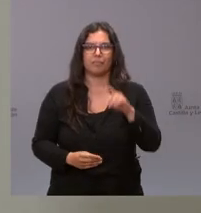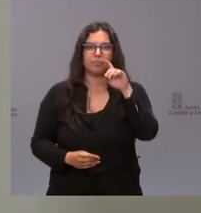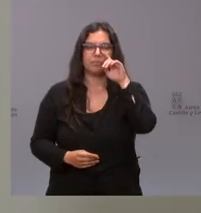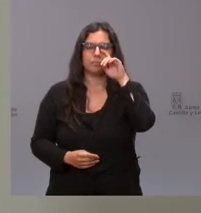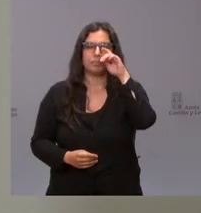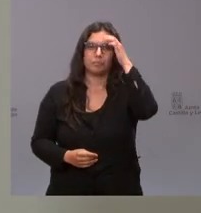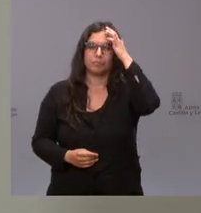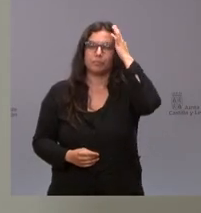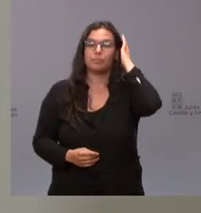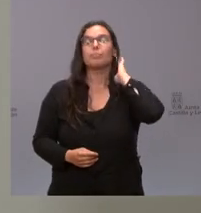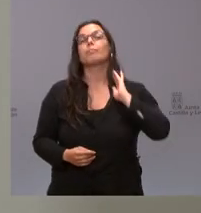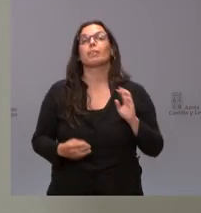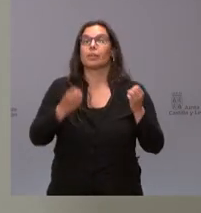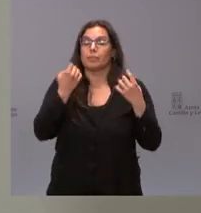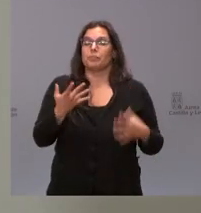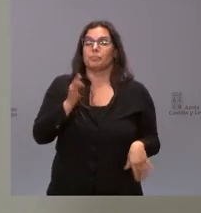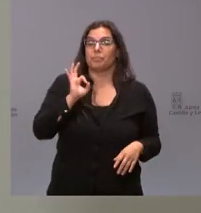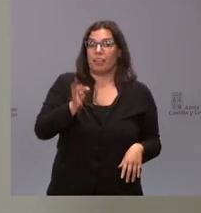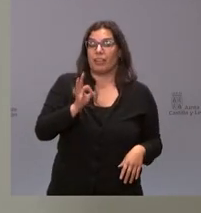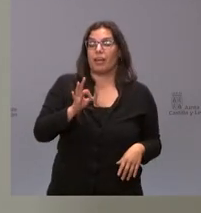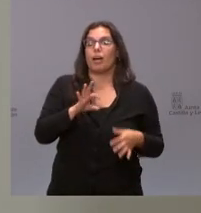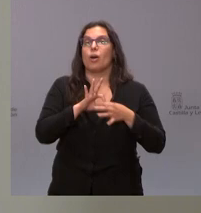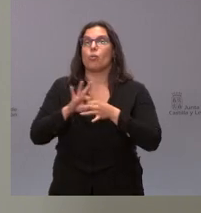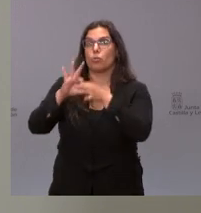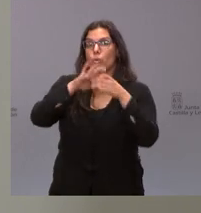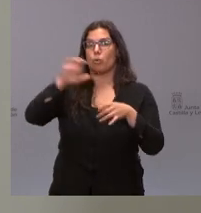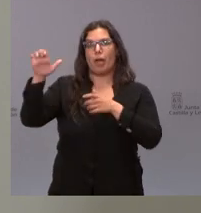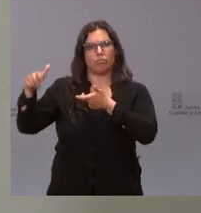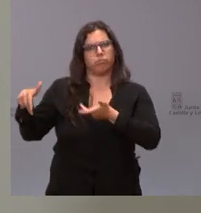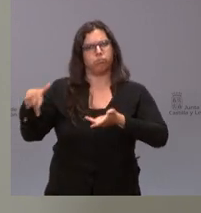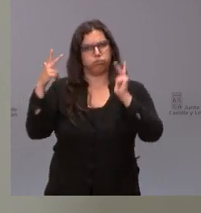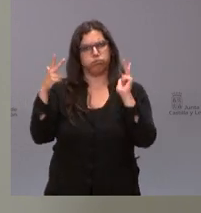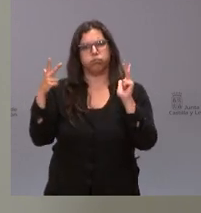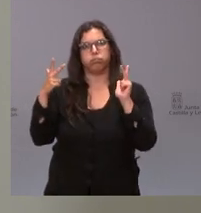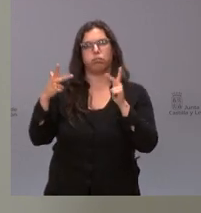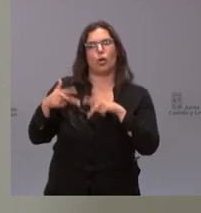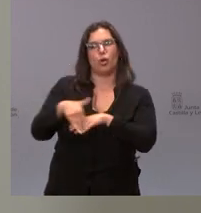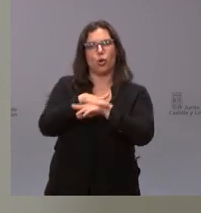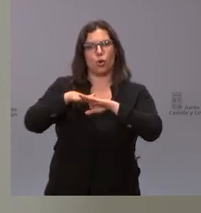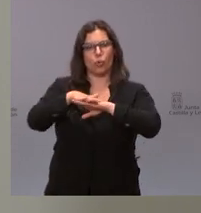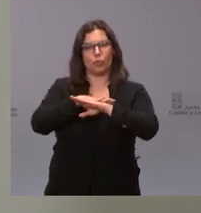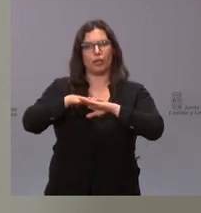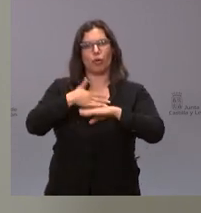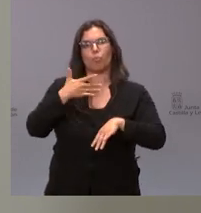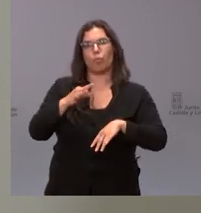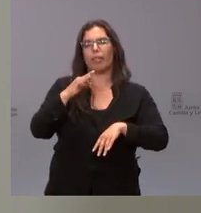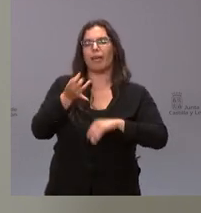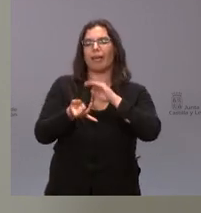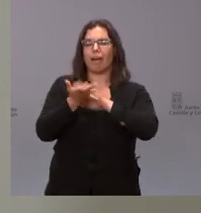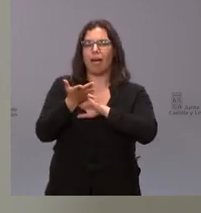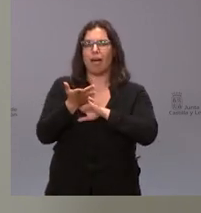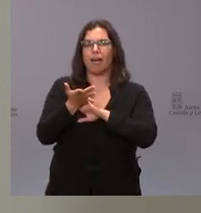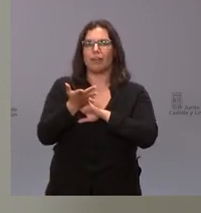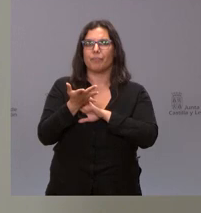pues bien es verdad que la Unión Europea ha autorizado a los gobiernos a poner en marcha